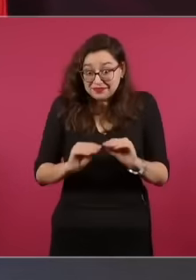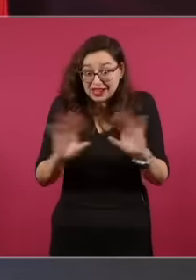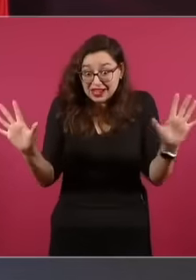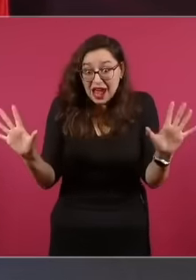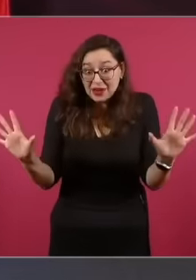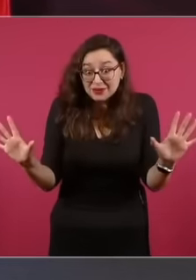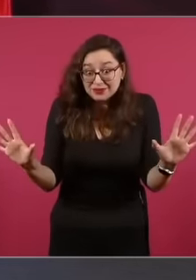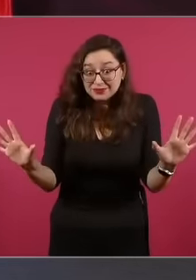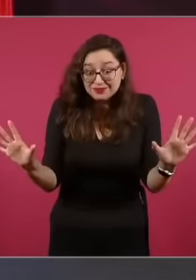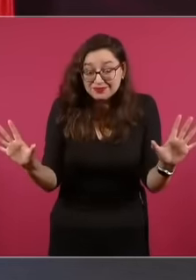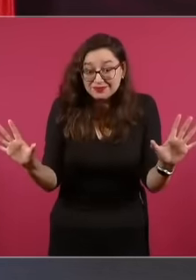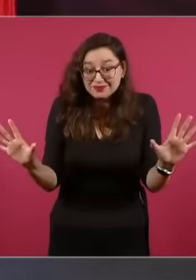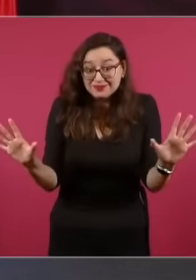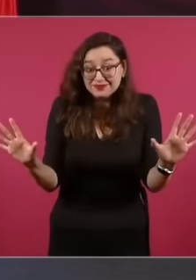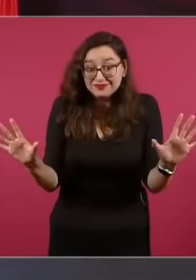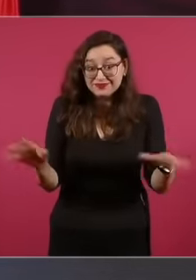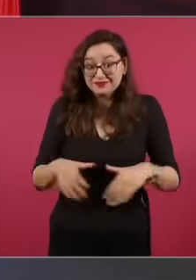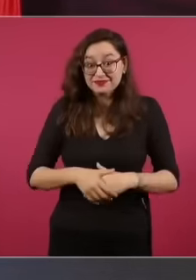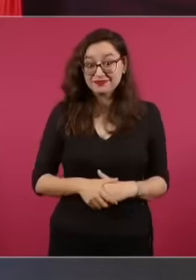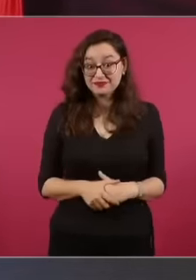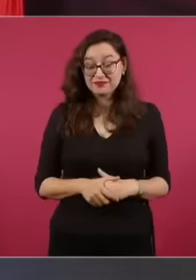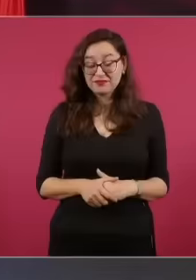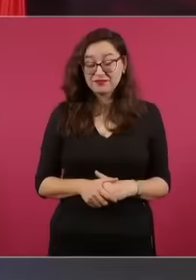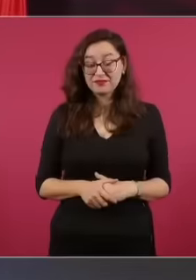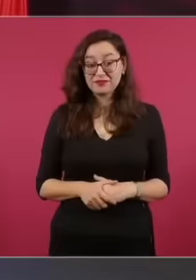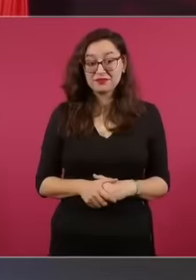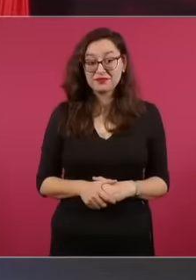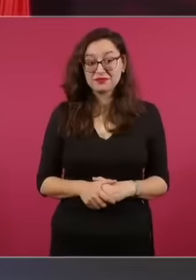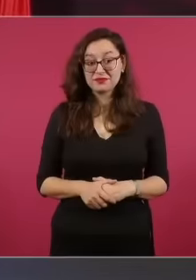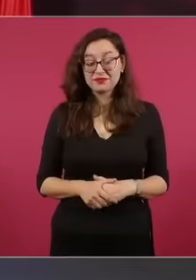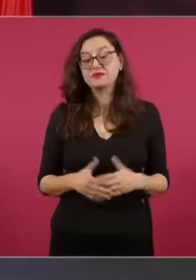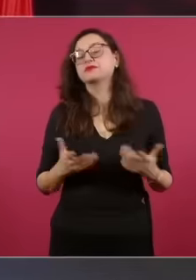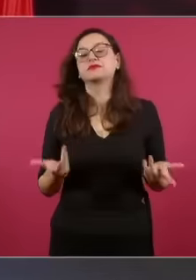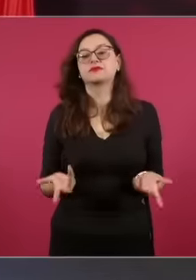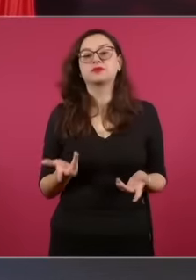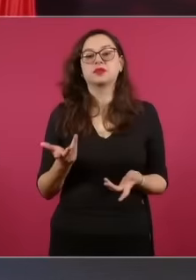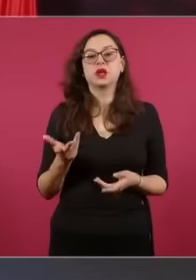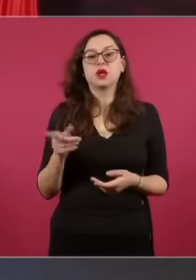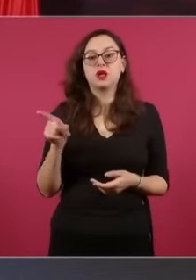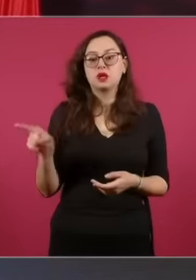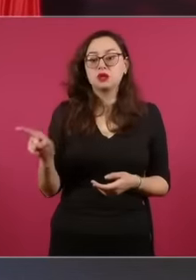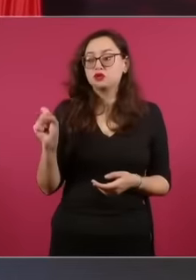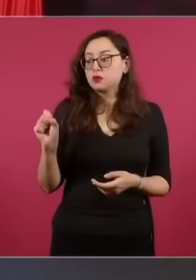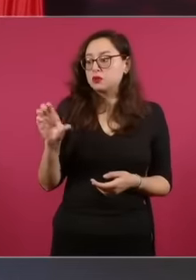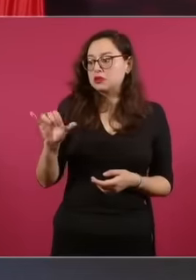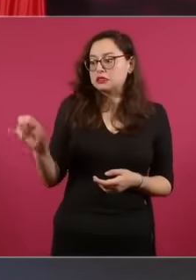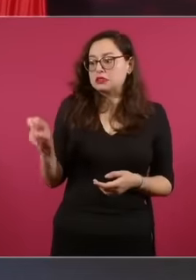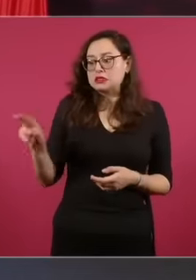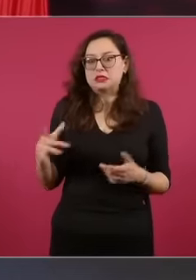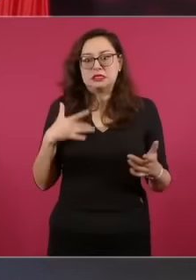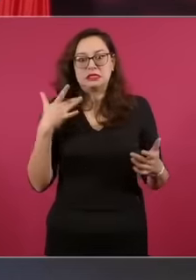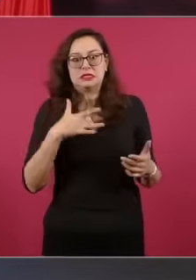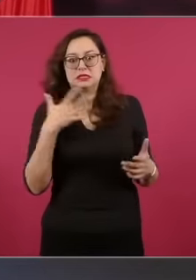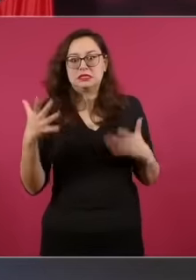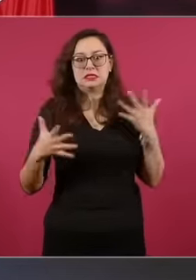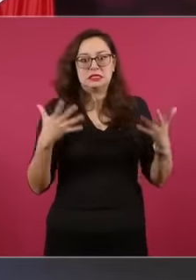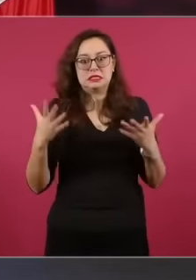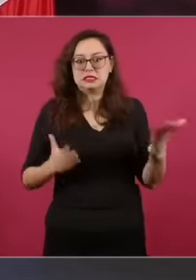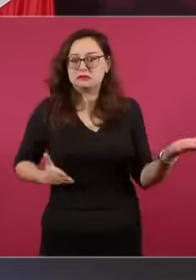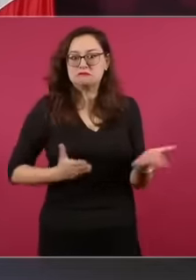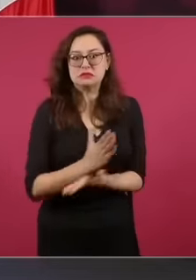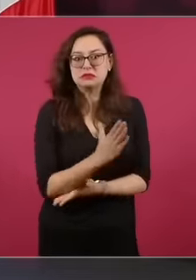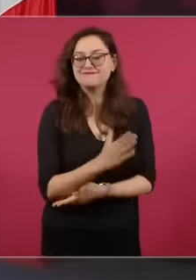contra actos de la suprema corte de justicia de la nación o sea no